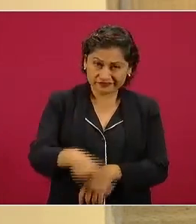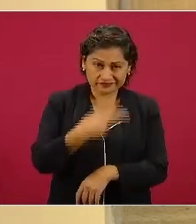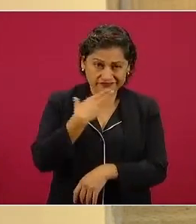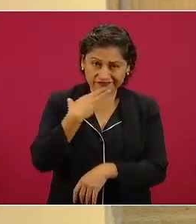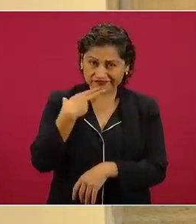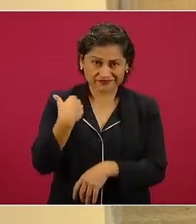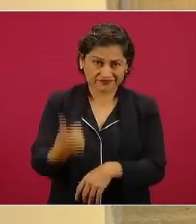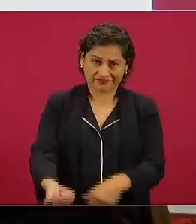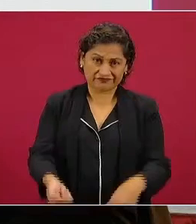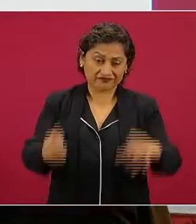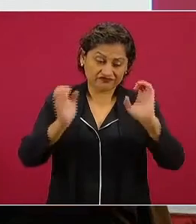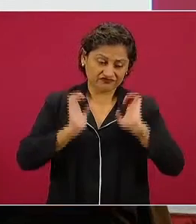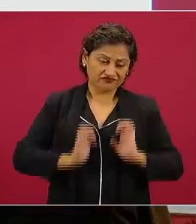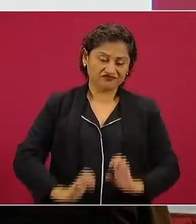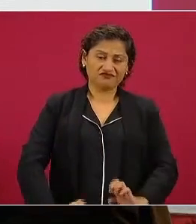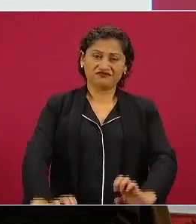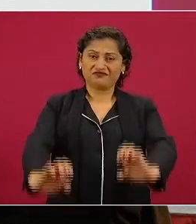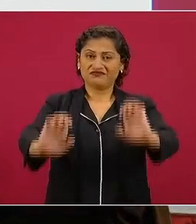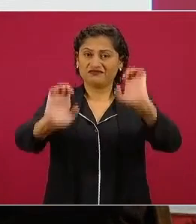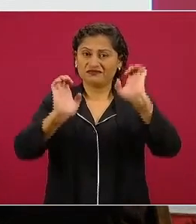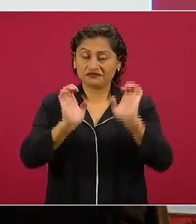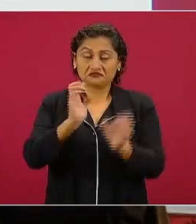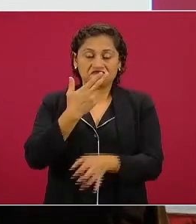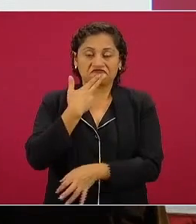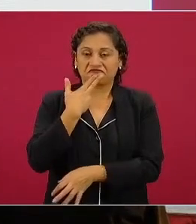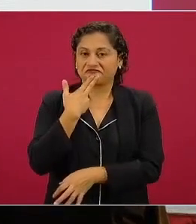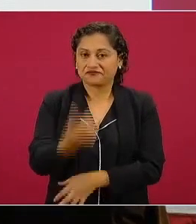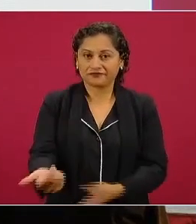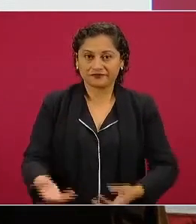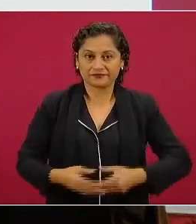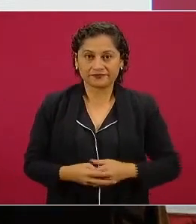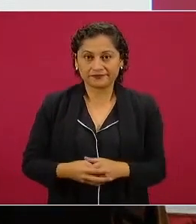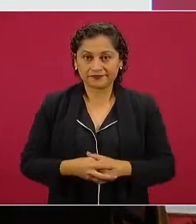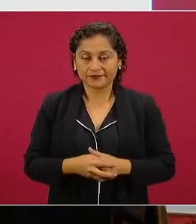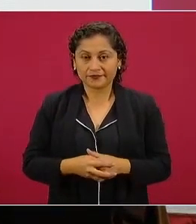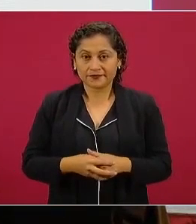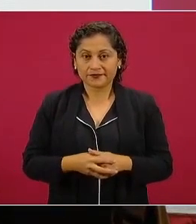gasto extravagante ya